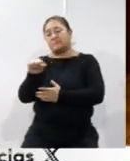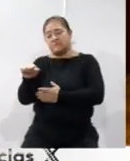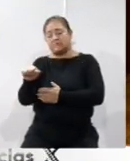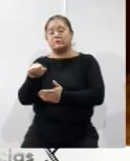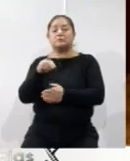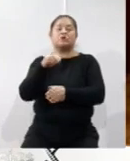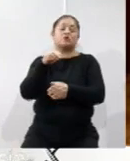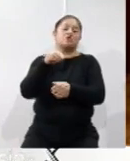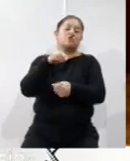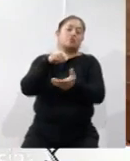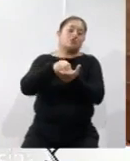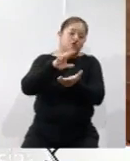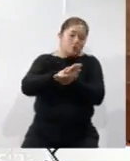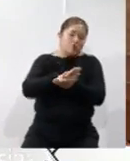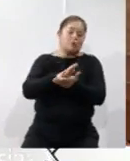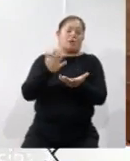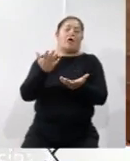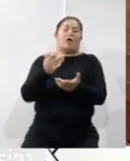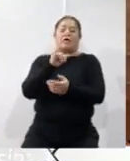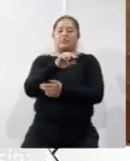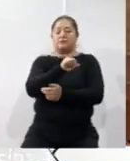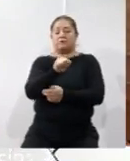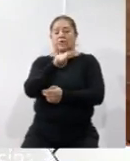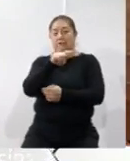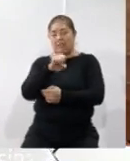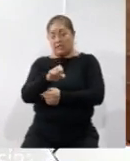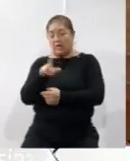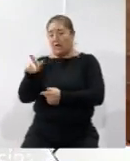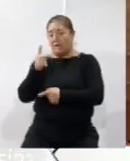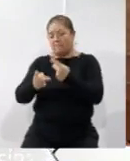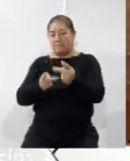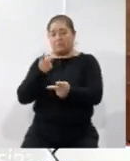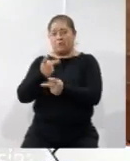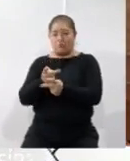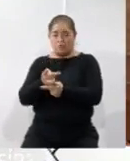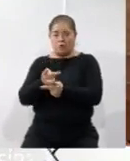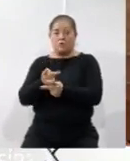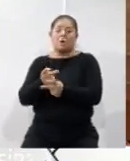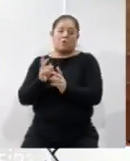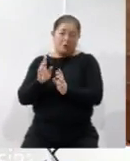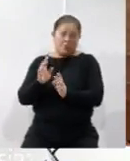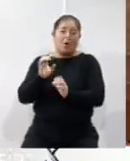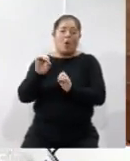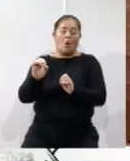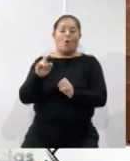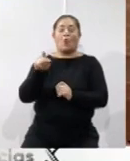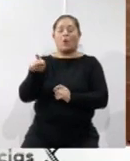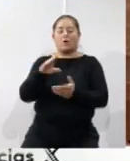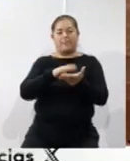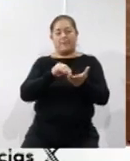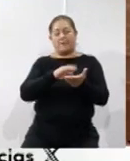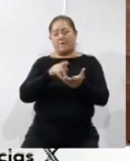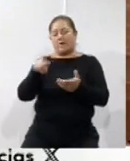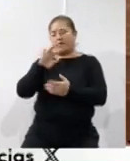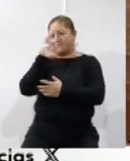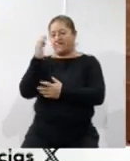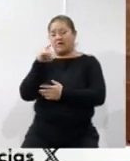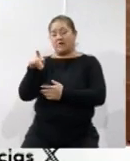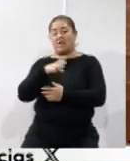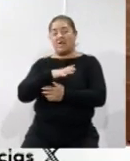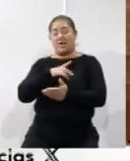consulta liste, de quien en algún momento va y saca su pasaporte, o hace un trámite del orden federal en alguna instalación